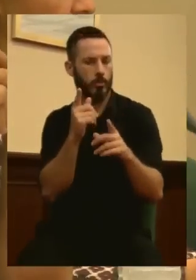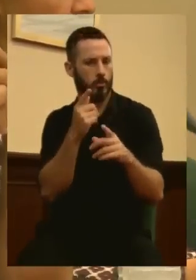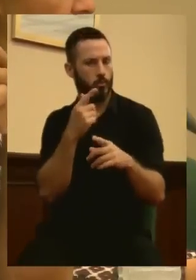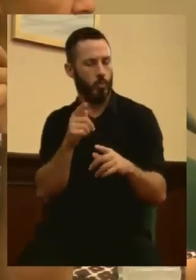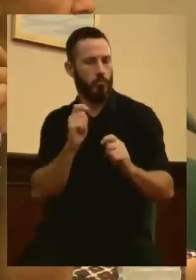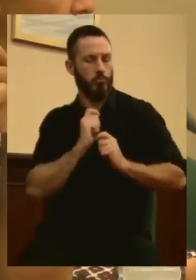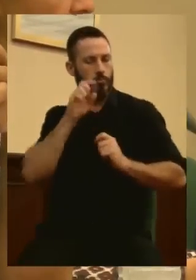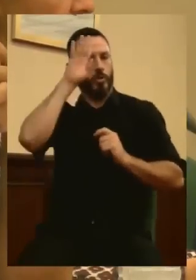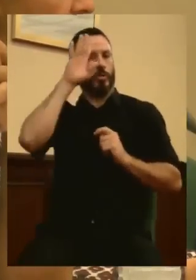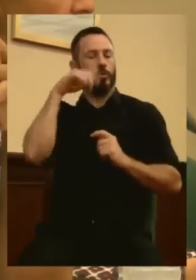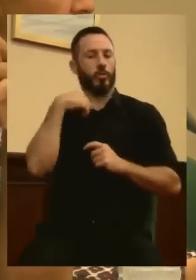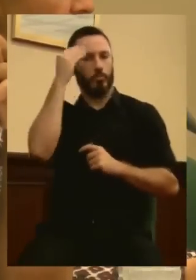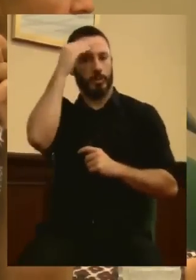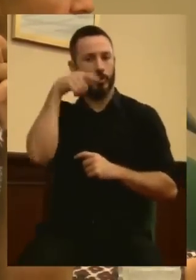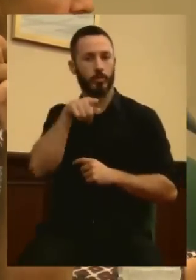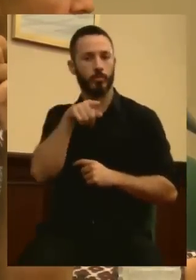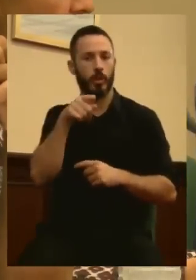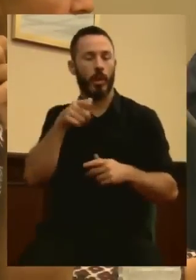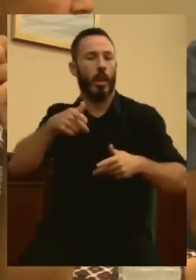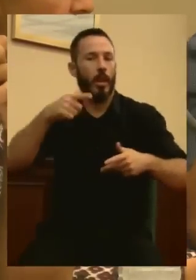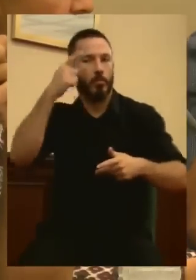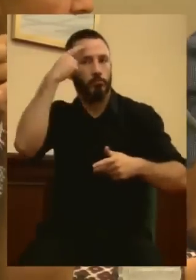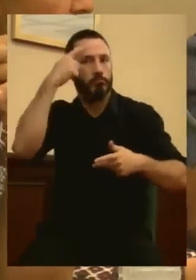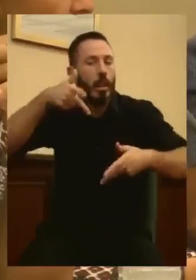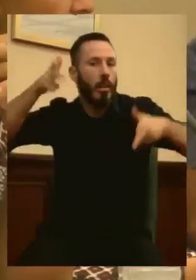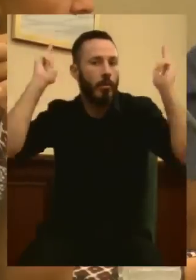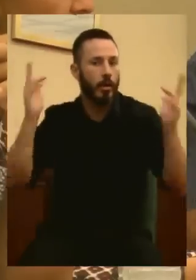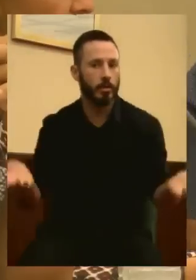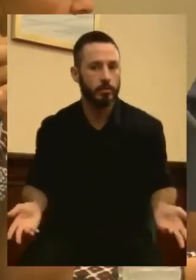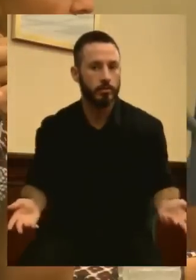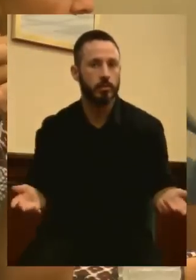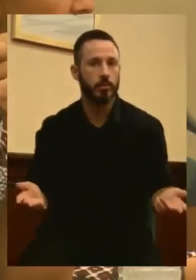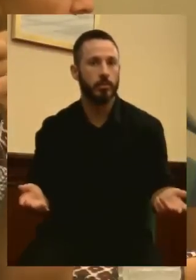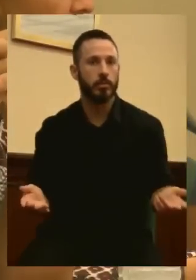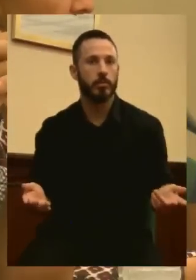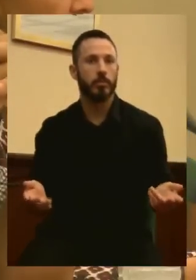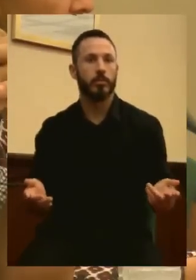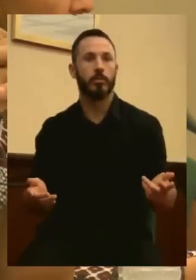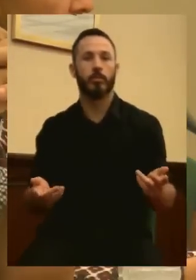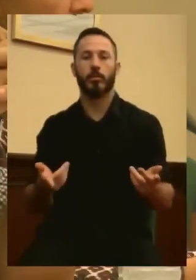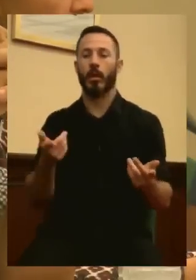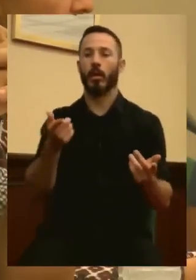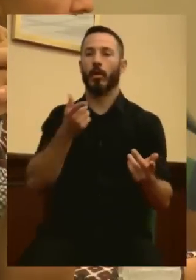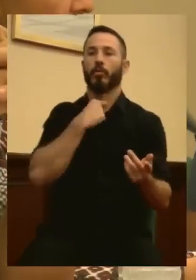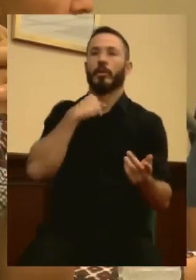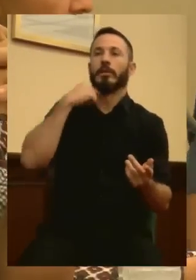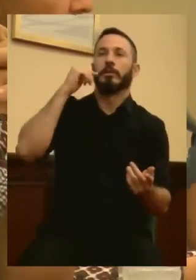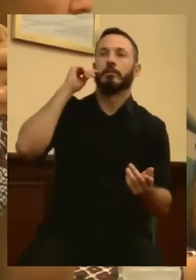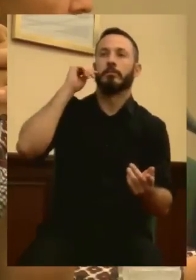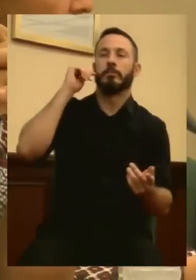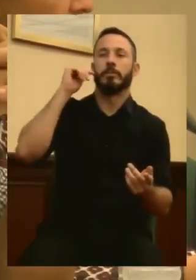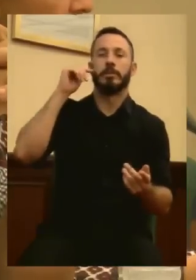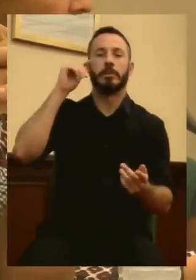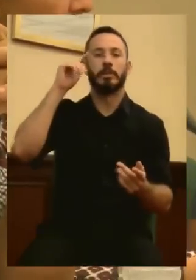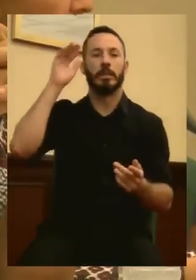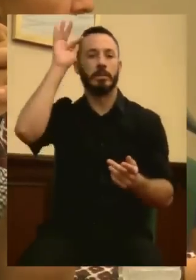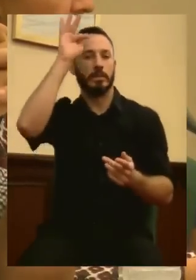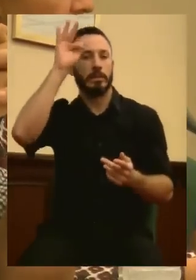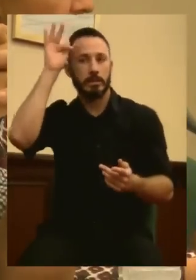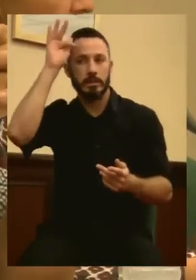Sinceramente, yo tenía entendido que eran ustedes liberales. Que eran de los que les gustaban las tesis aquellas de la